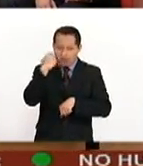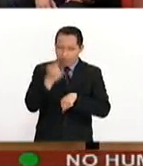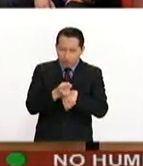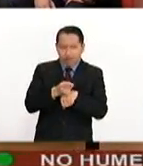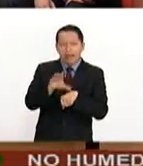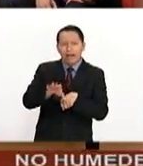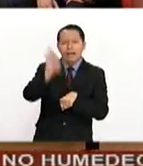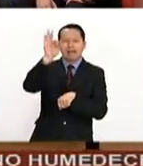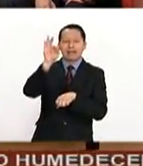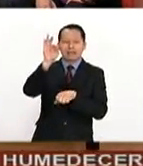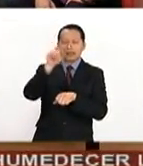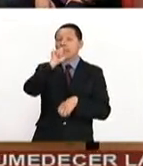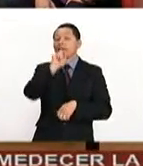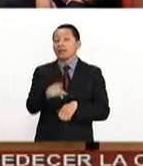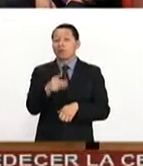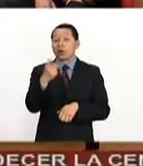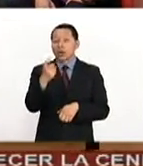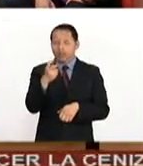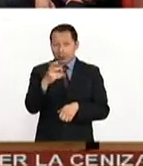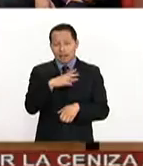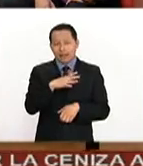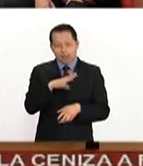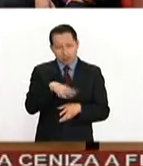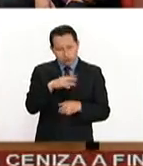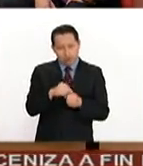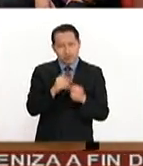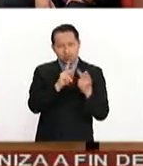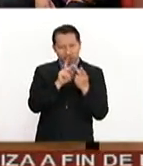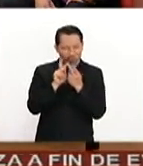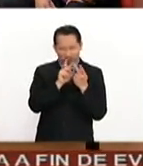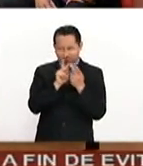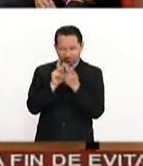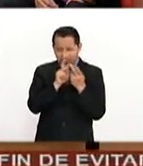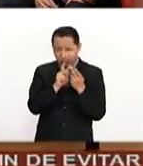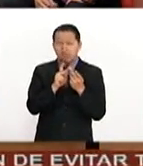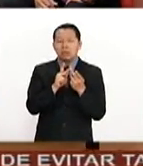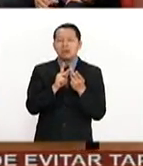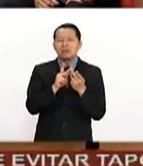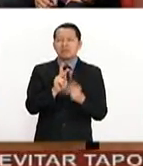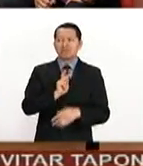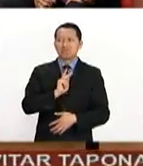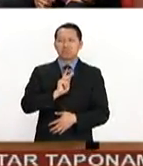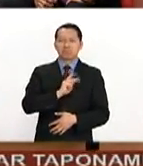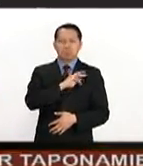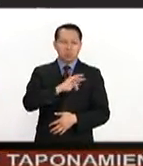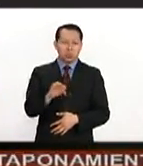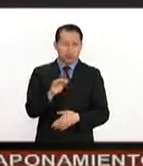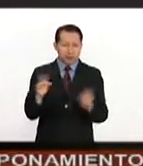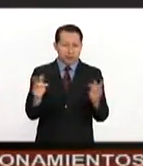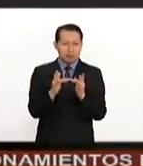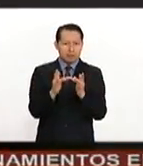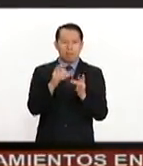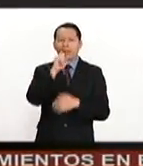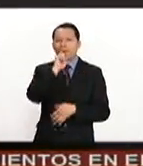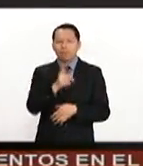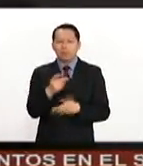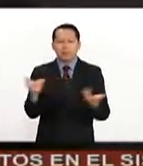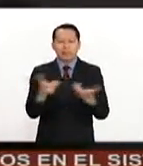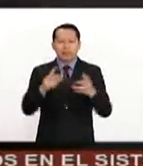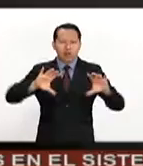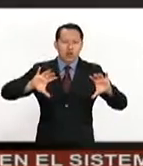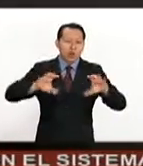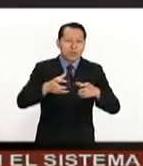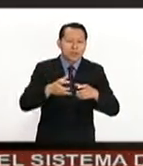elegir. Entonces tenemos estos atributos que son similares y con los que nos podemos conectar. Si queremos crear una comunidad,